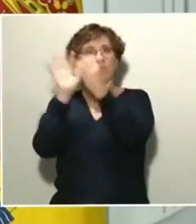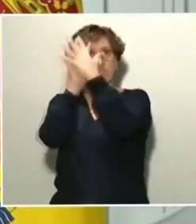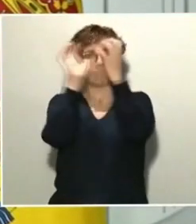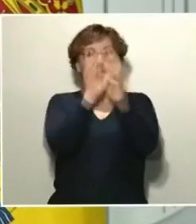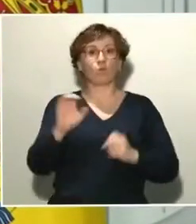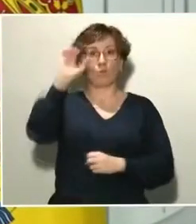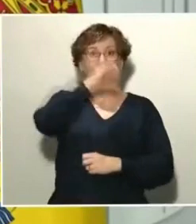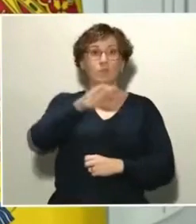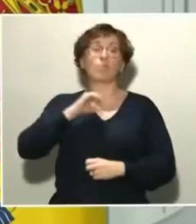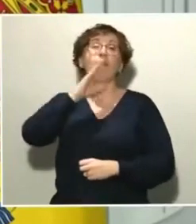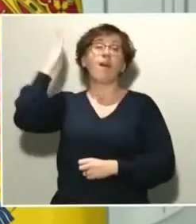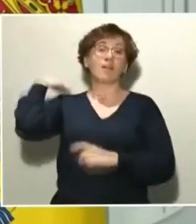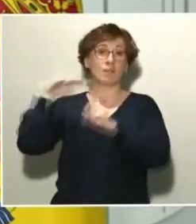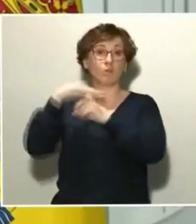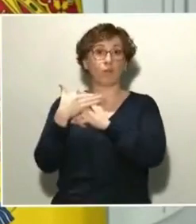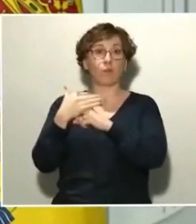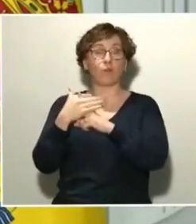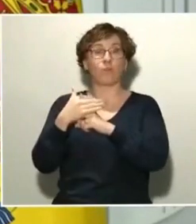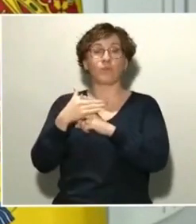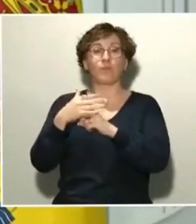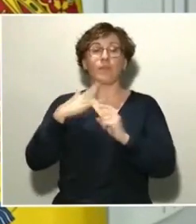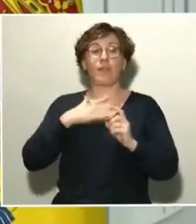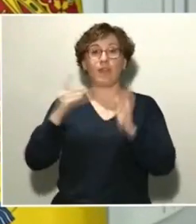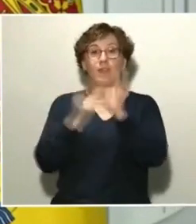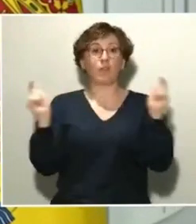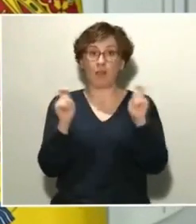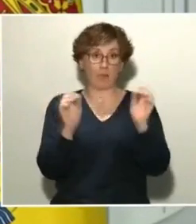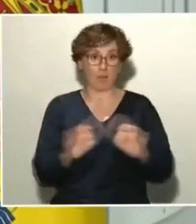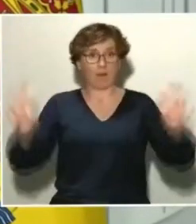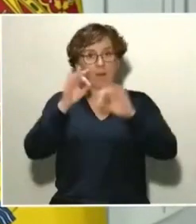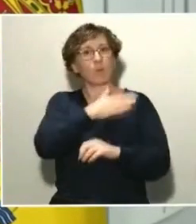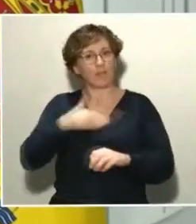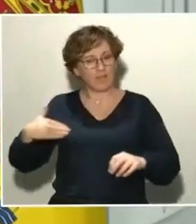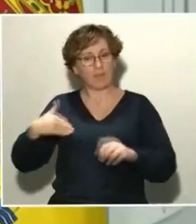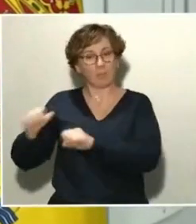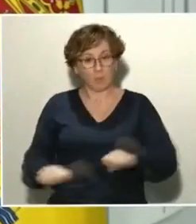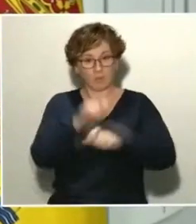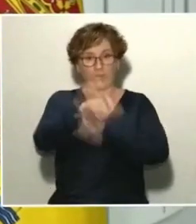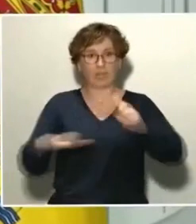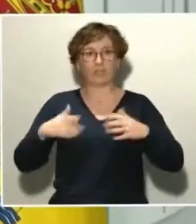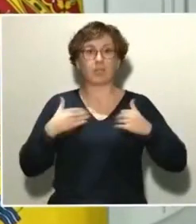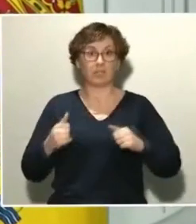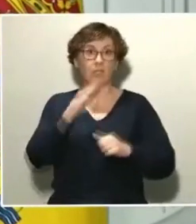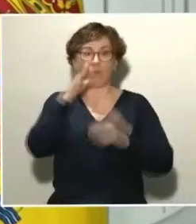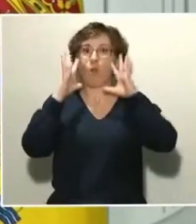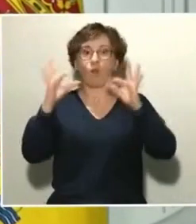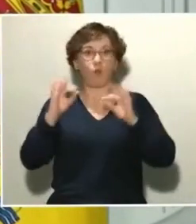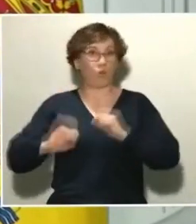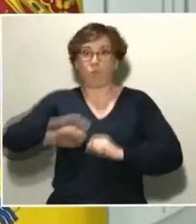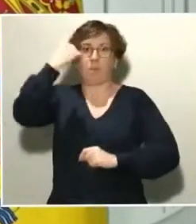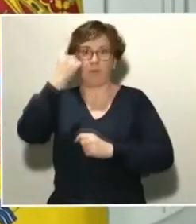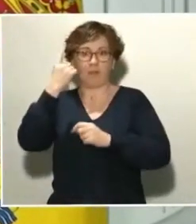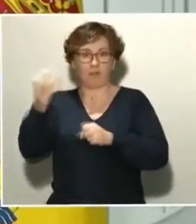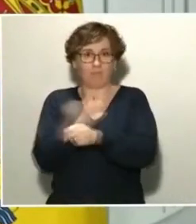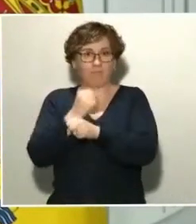alarma en proteger a los profesionales sanitarios, por la razón de que son los que están en primera línea combatiendo el virus y en segundo lugar, porque en el caso